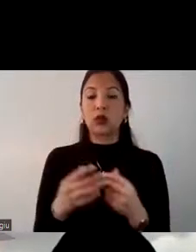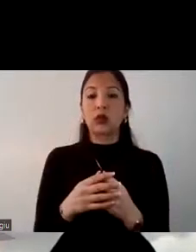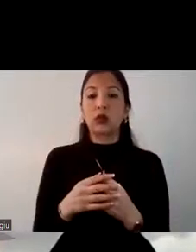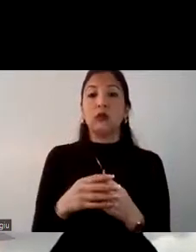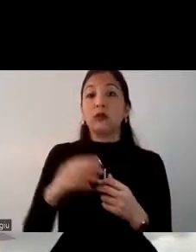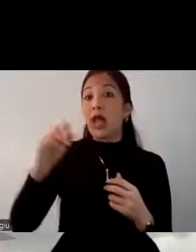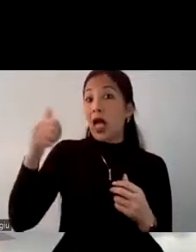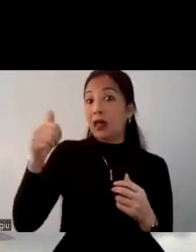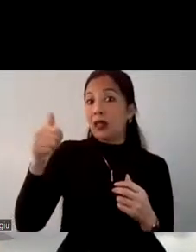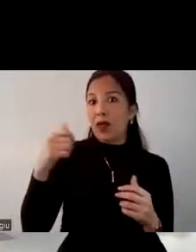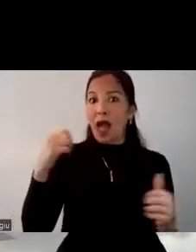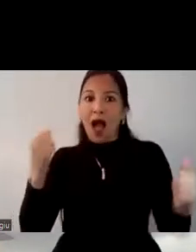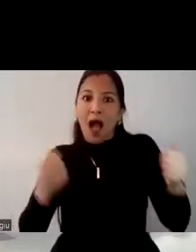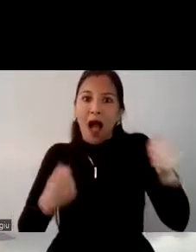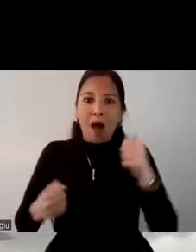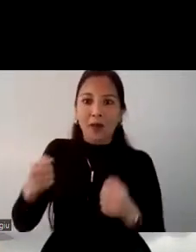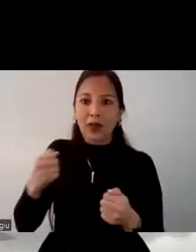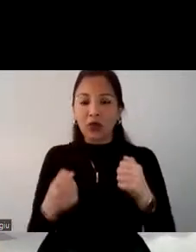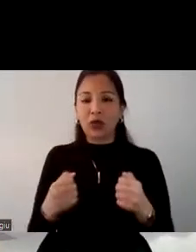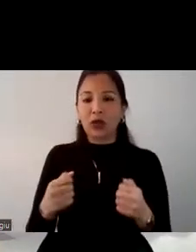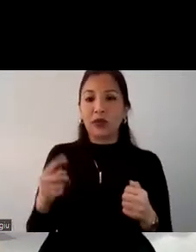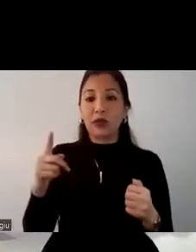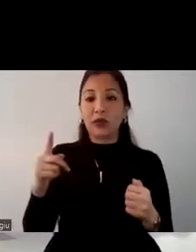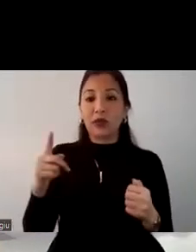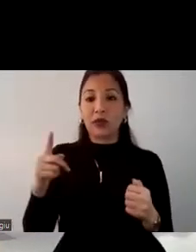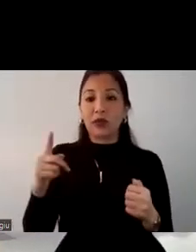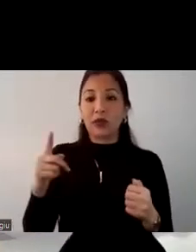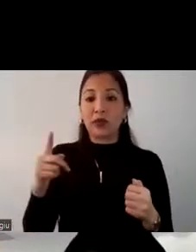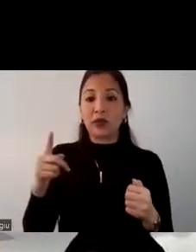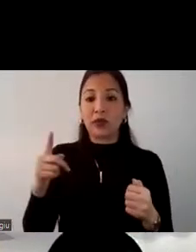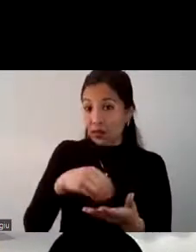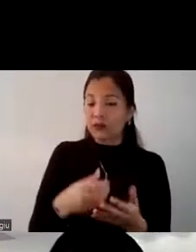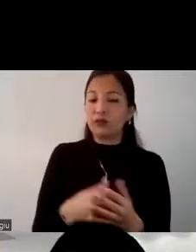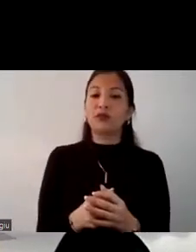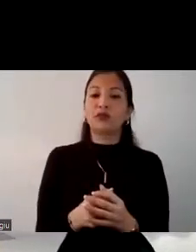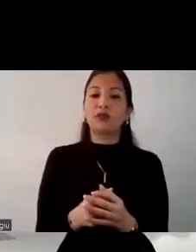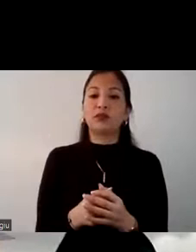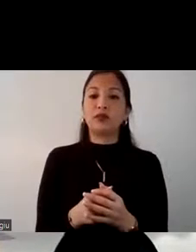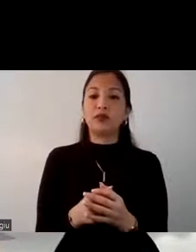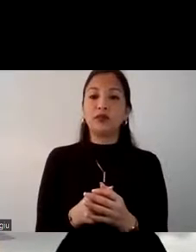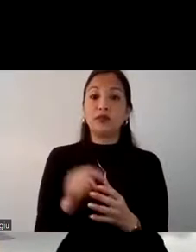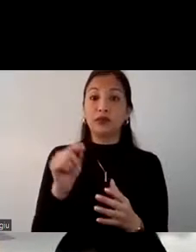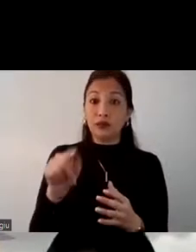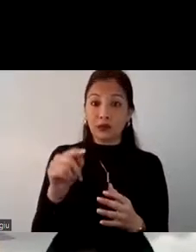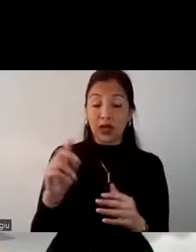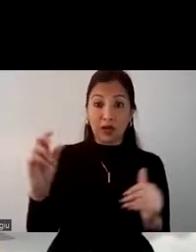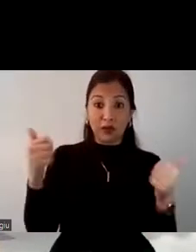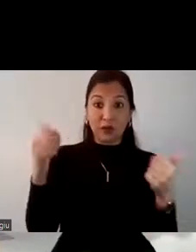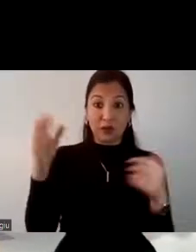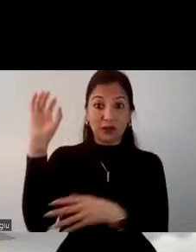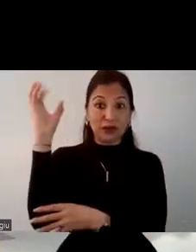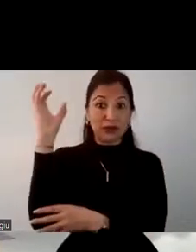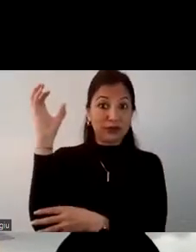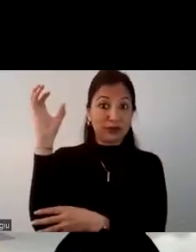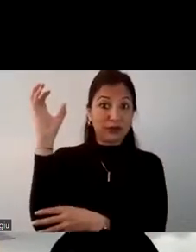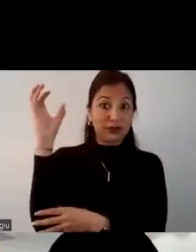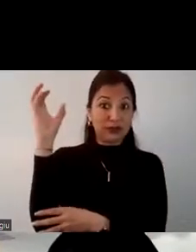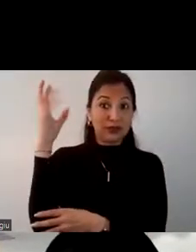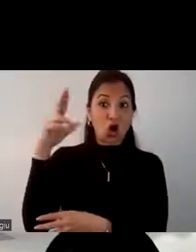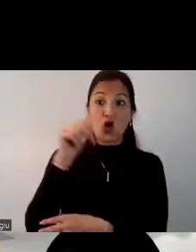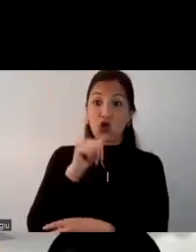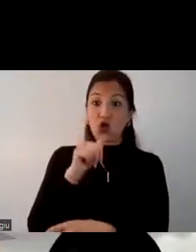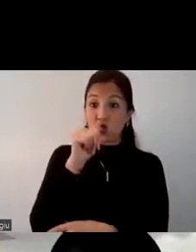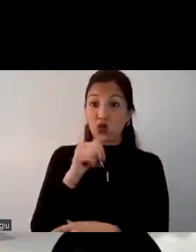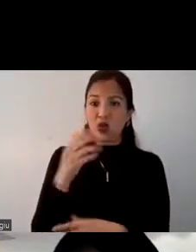actividades de aventuras, e incluso actividades gastronómicas. Y es acá que tenemos que tener una alerta roja, porque las personas,